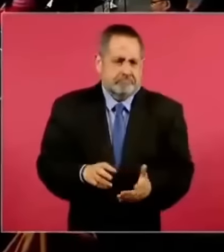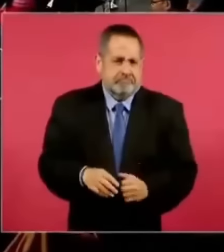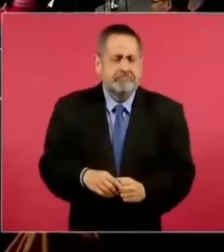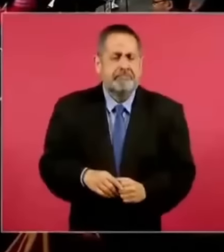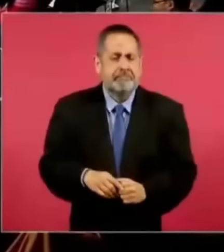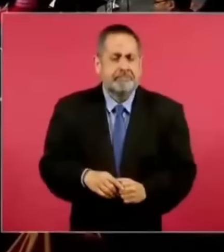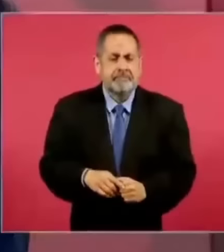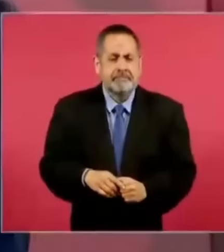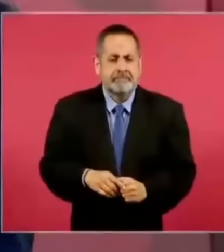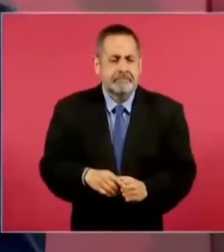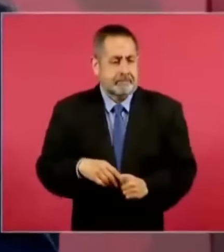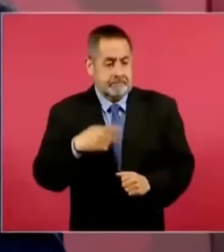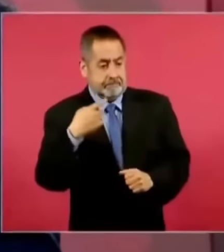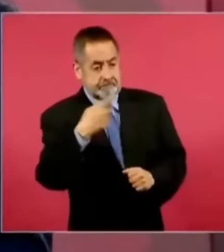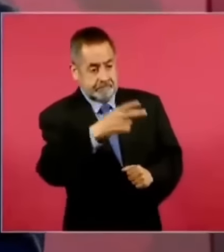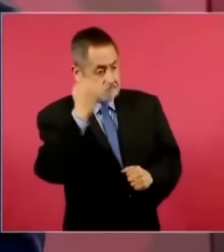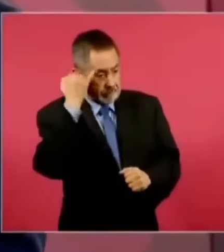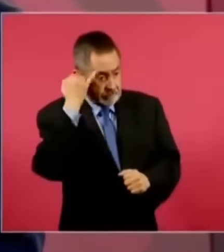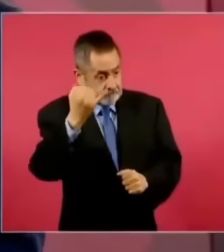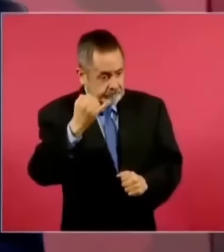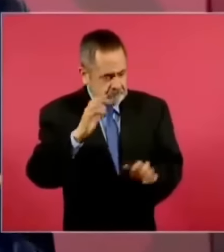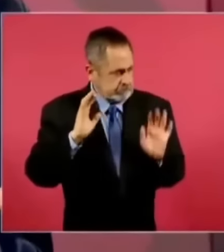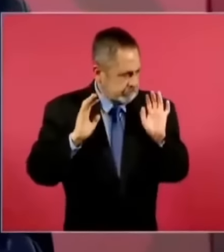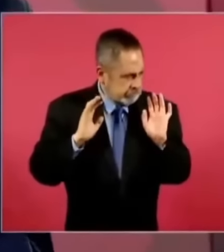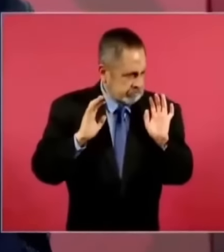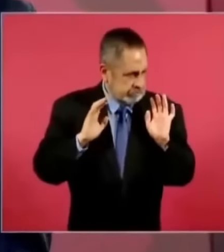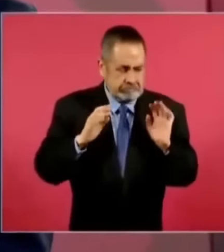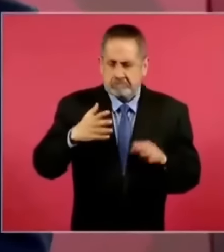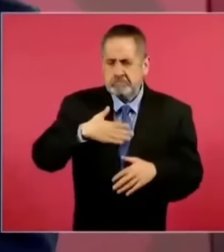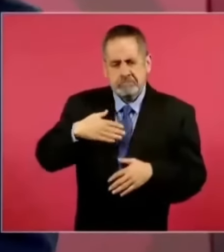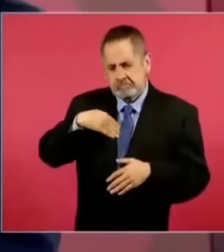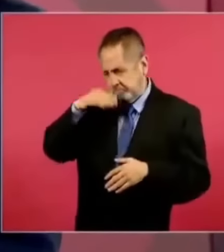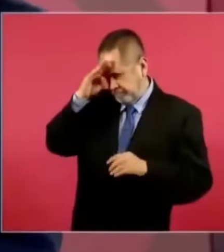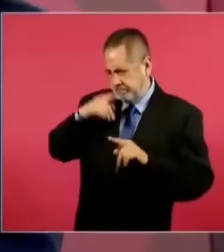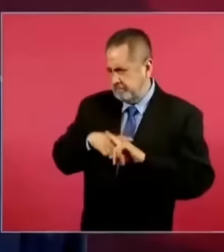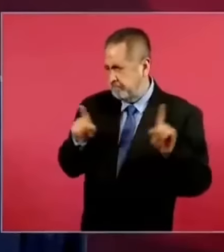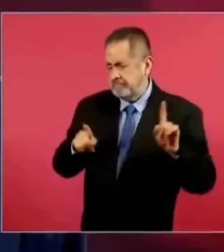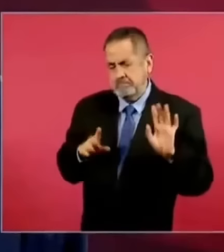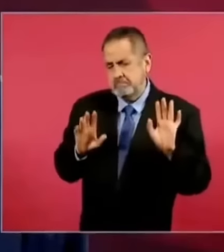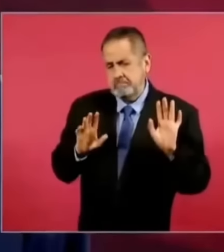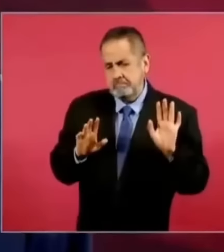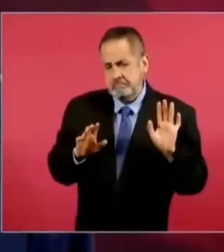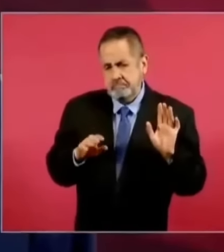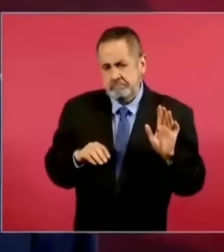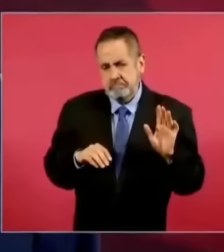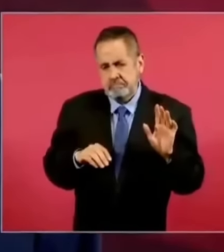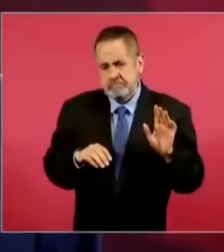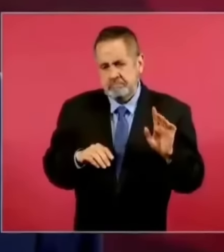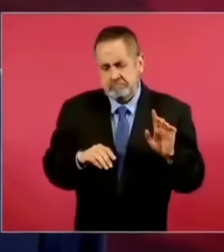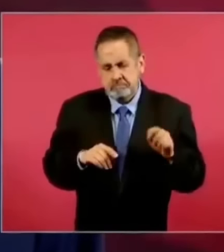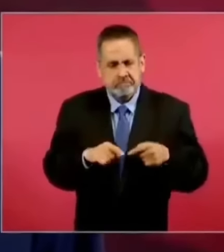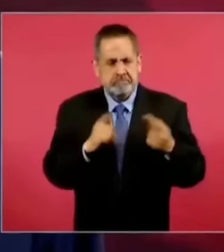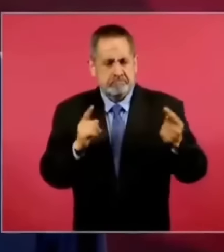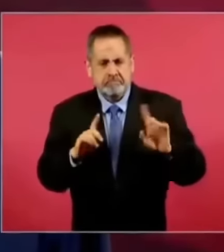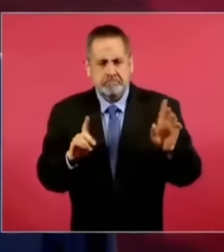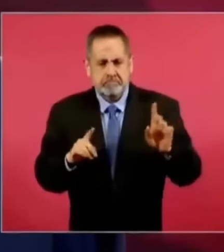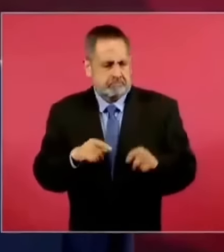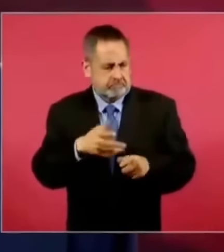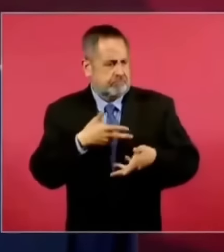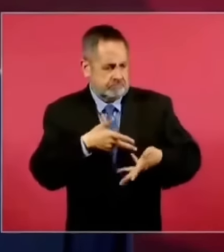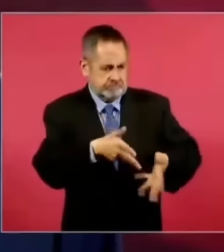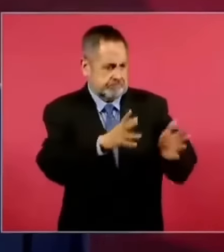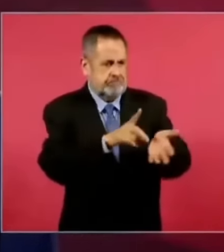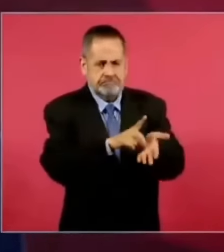Son ideas distintas, pero él tiene todo su